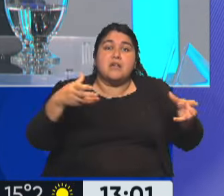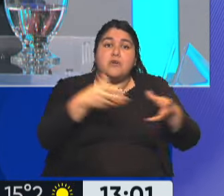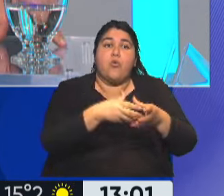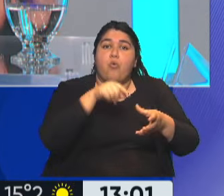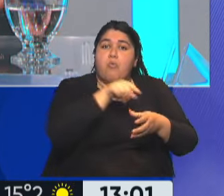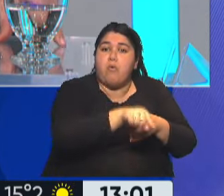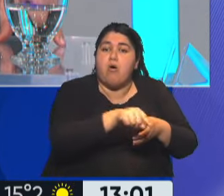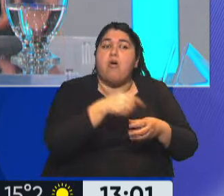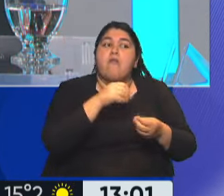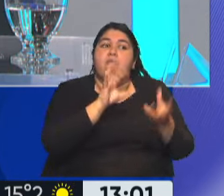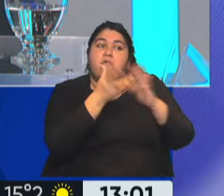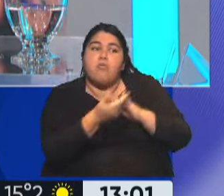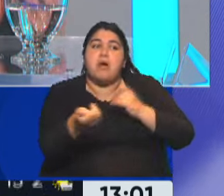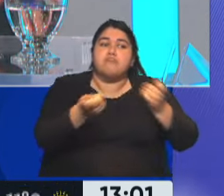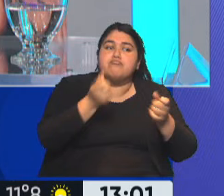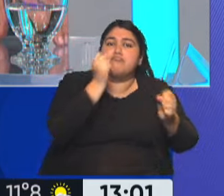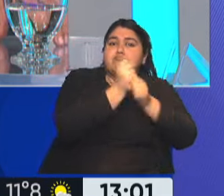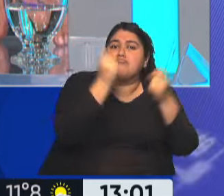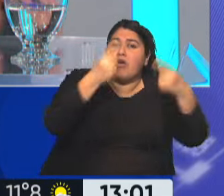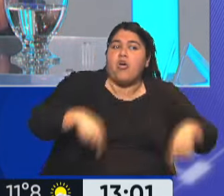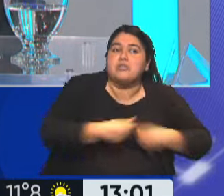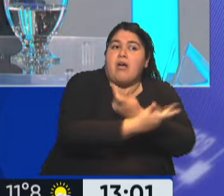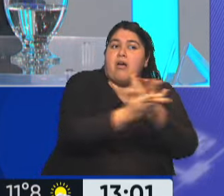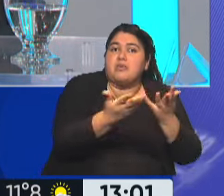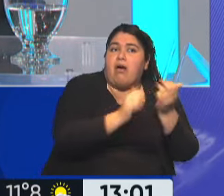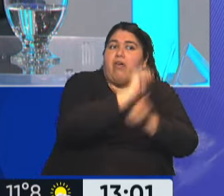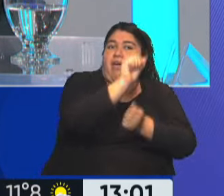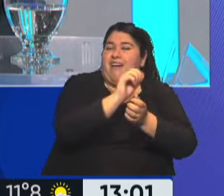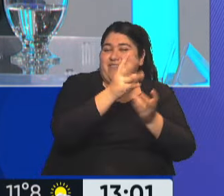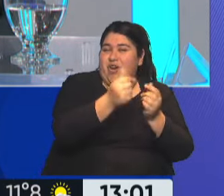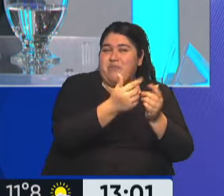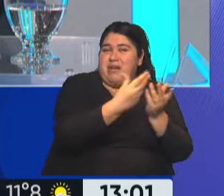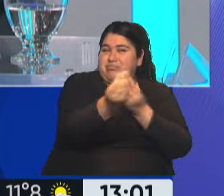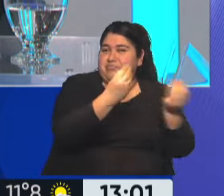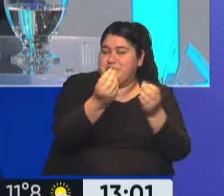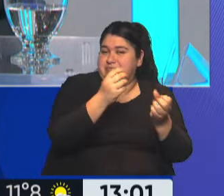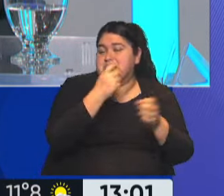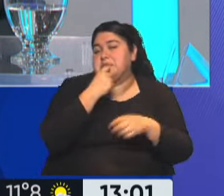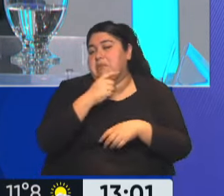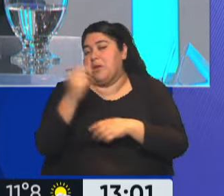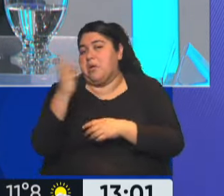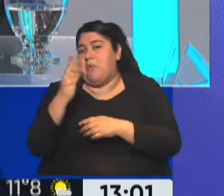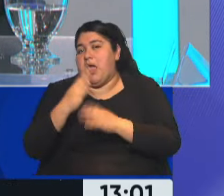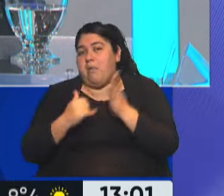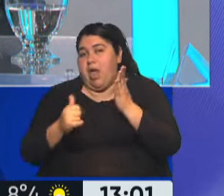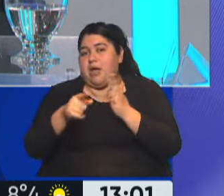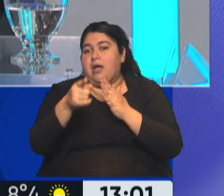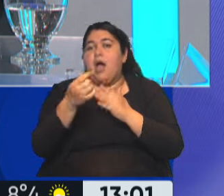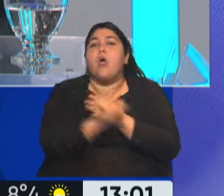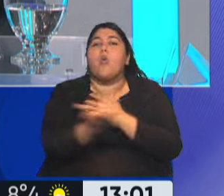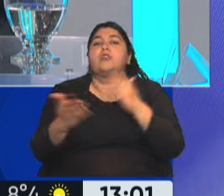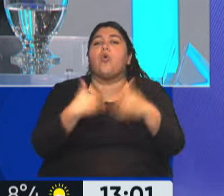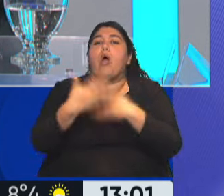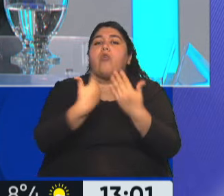pibes de cómo trabajan y la cantidad de jugadores que sacaron. ¿Cómo ser ir a Bahía Blanca en donde salieron cuántos